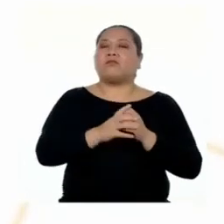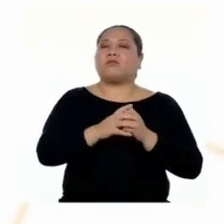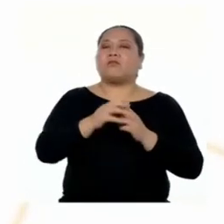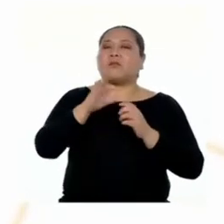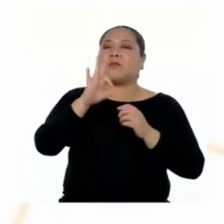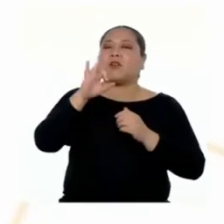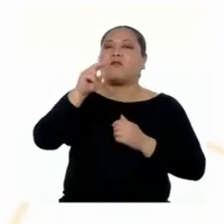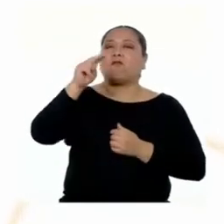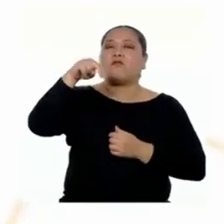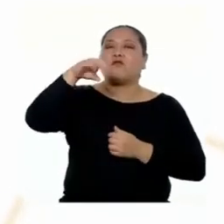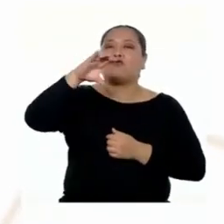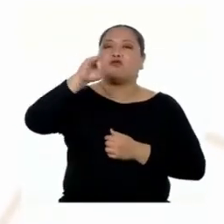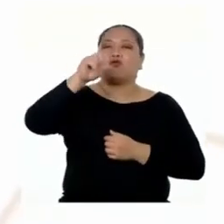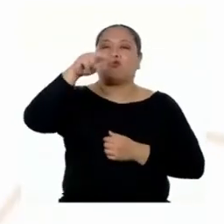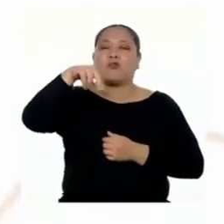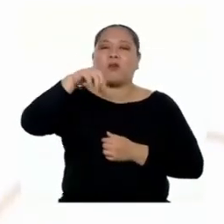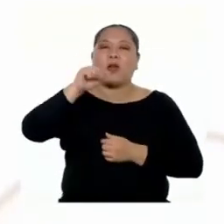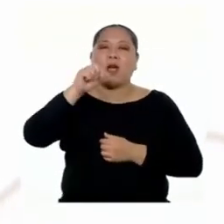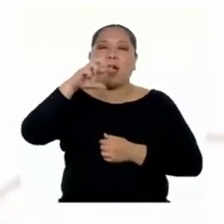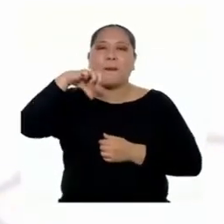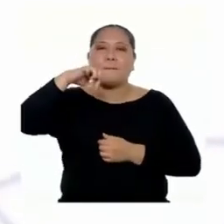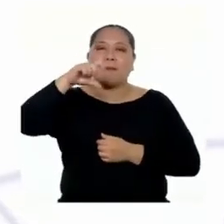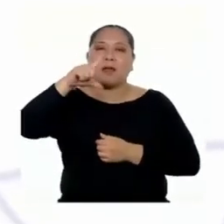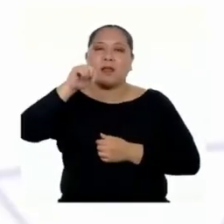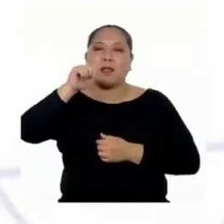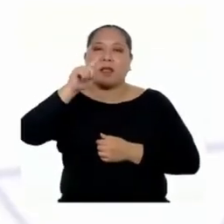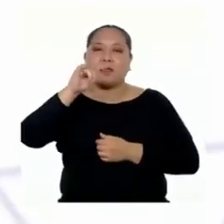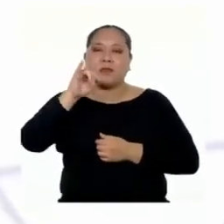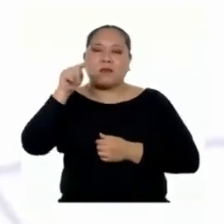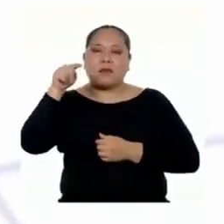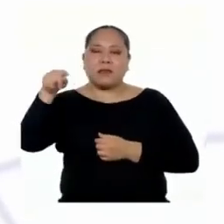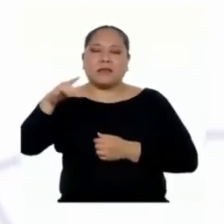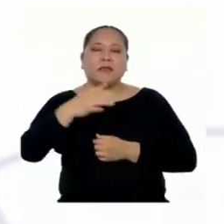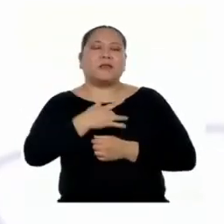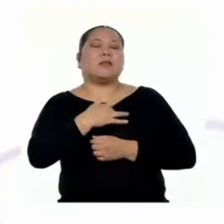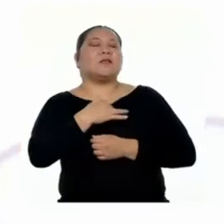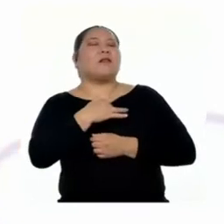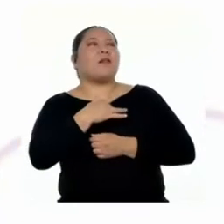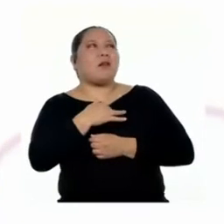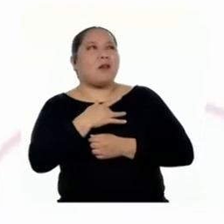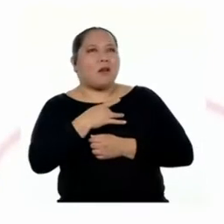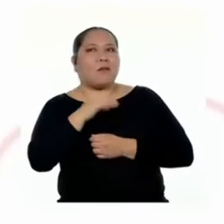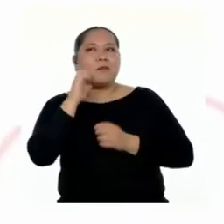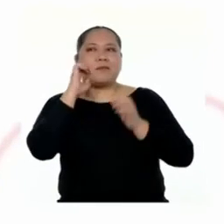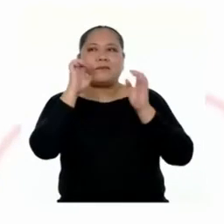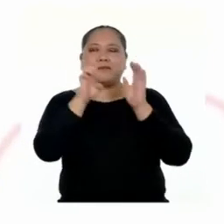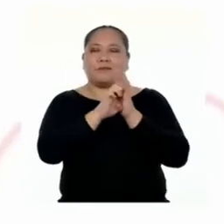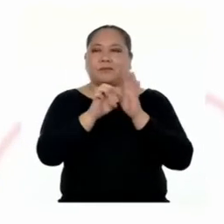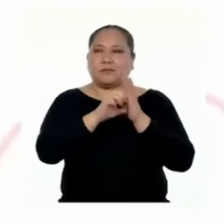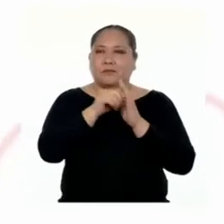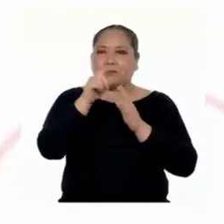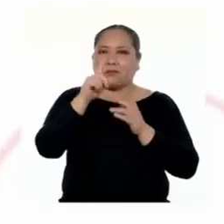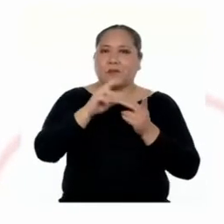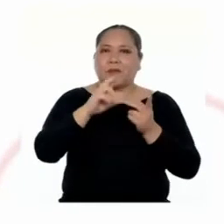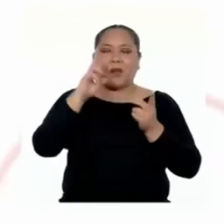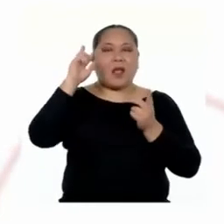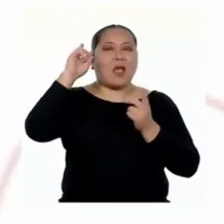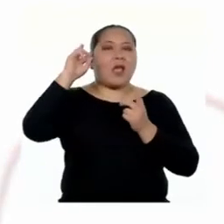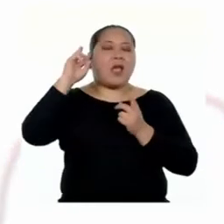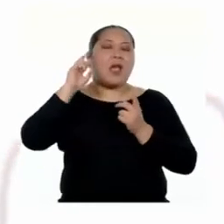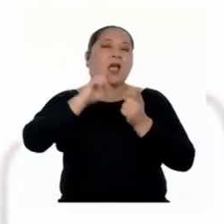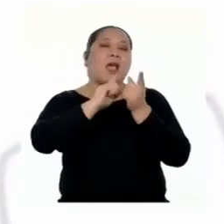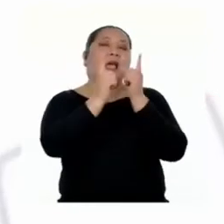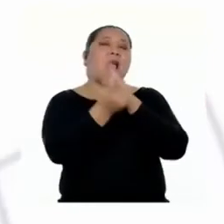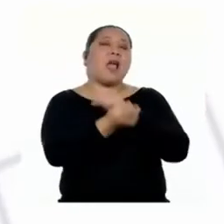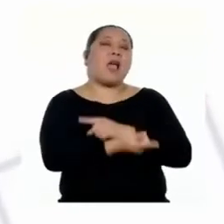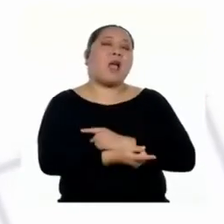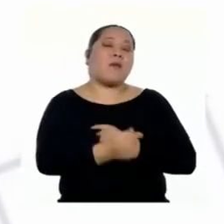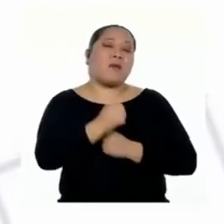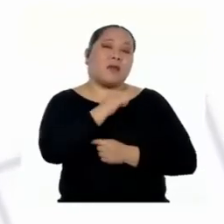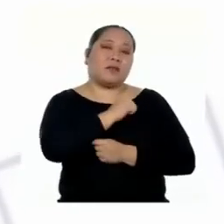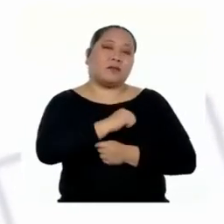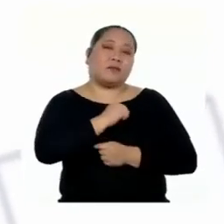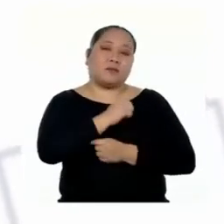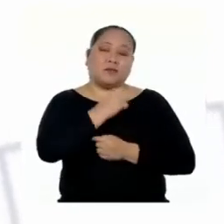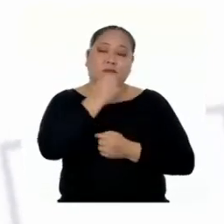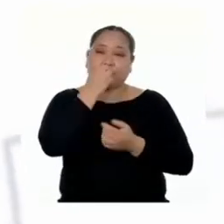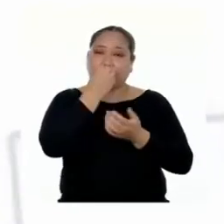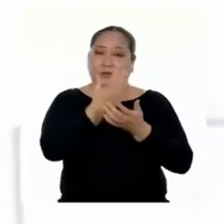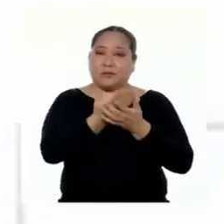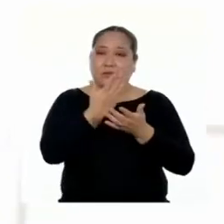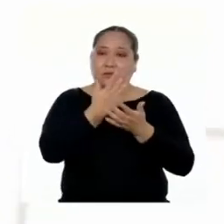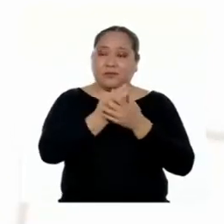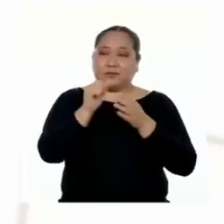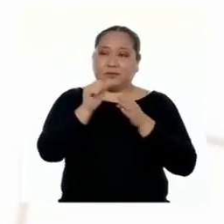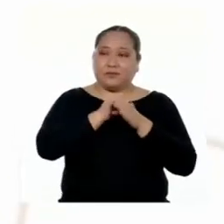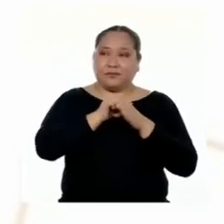cuando las personas que las lean tengan alguna reacción. Por ejemplo, que cambien de actitud y adopten buenas